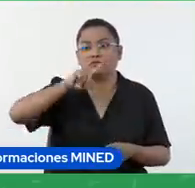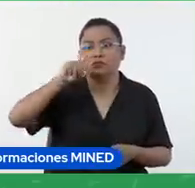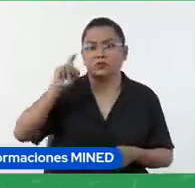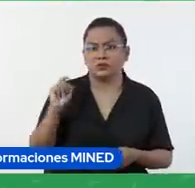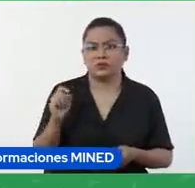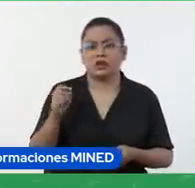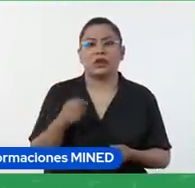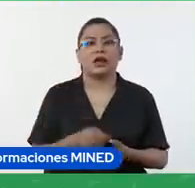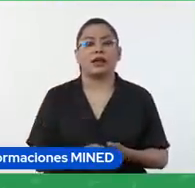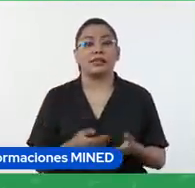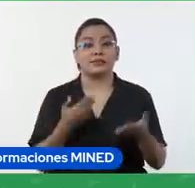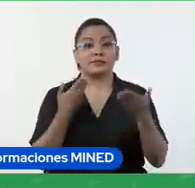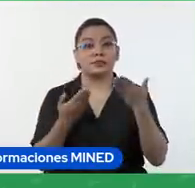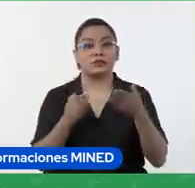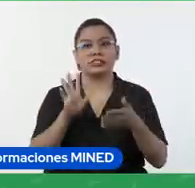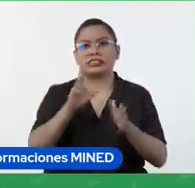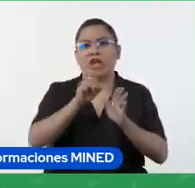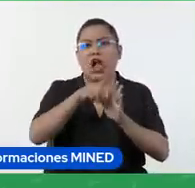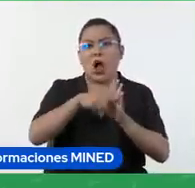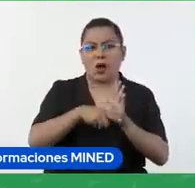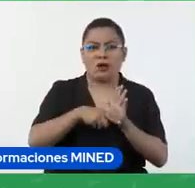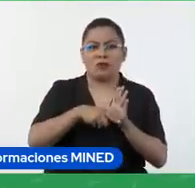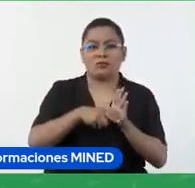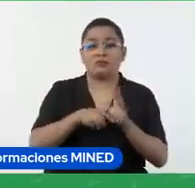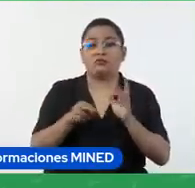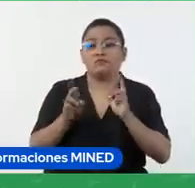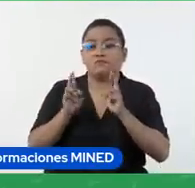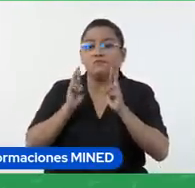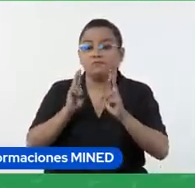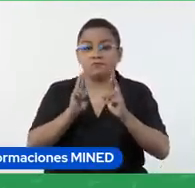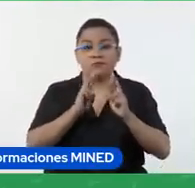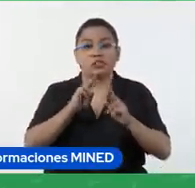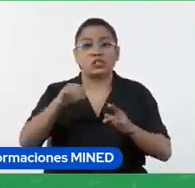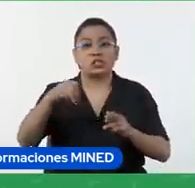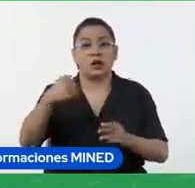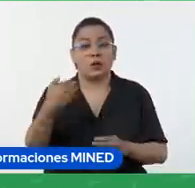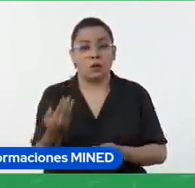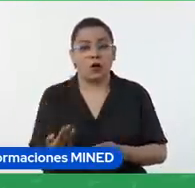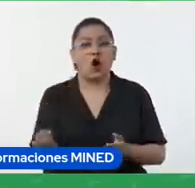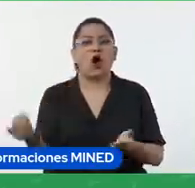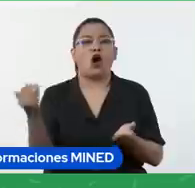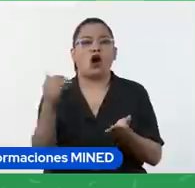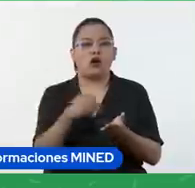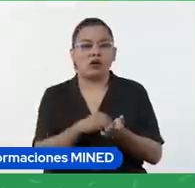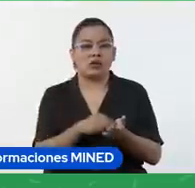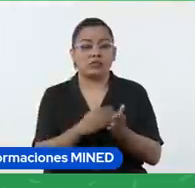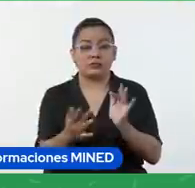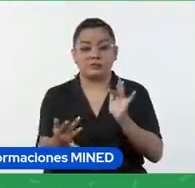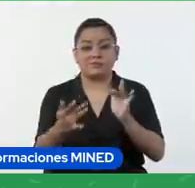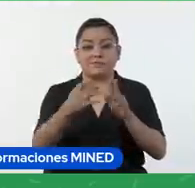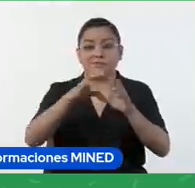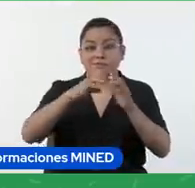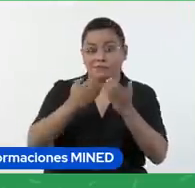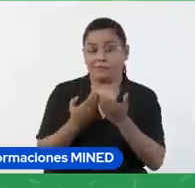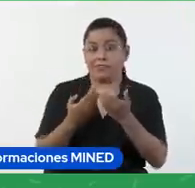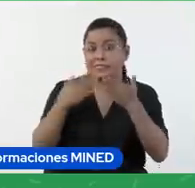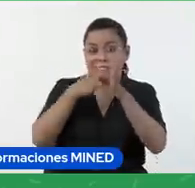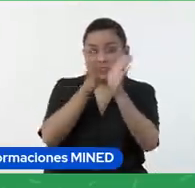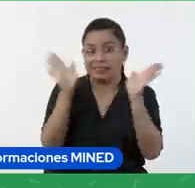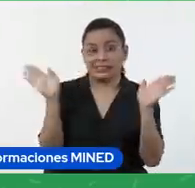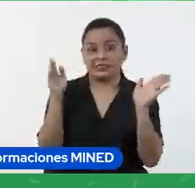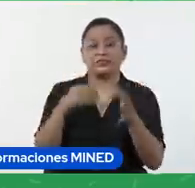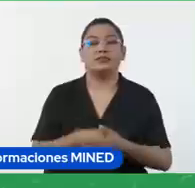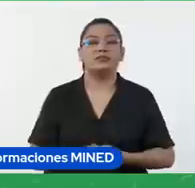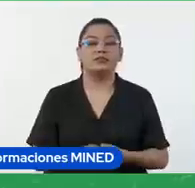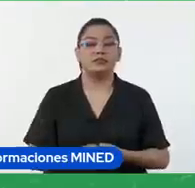tener cinco minutos para responder y después tendrán que volver a la sesión grande a la sesión con todos